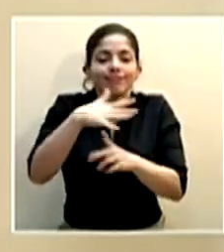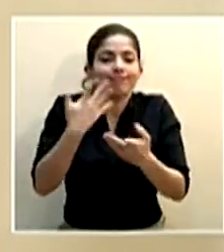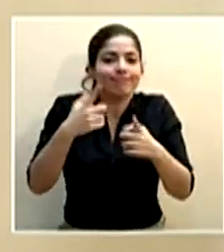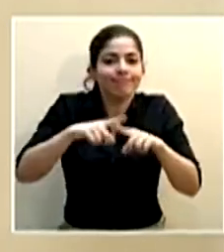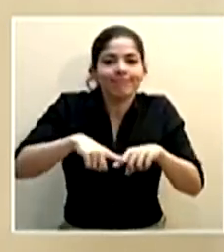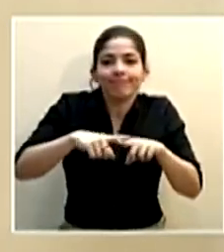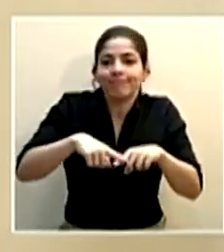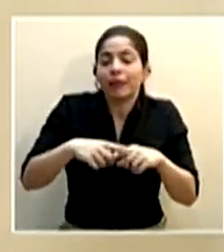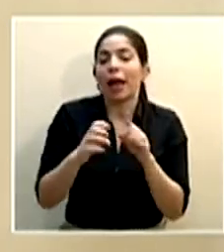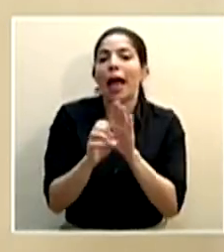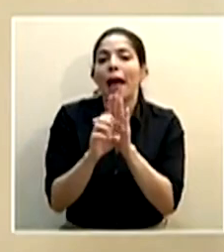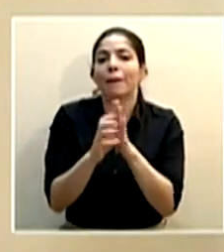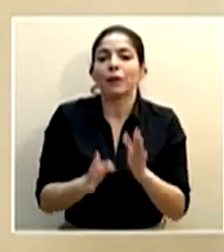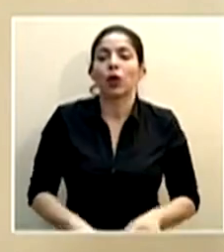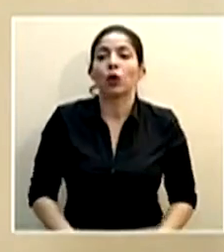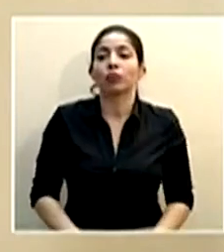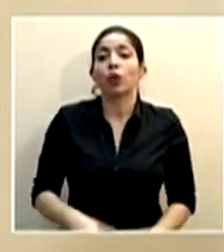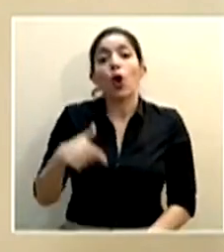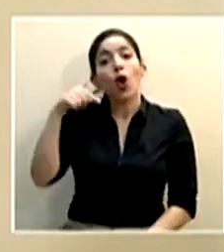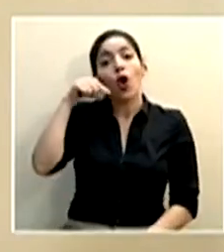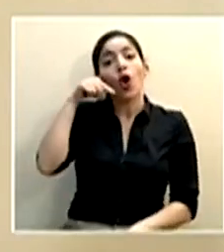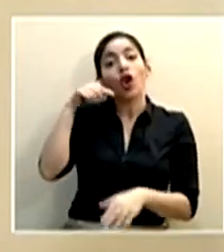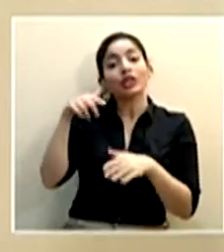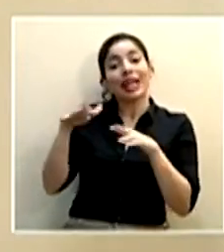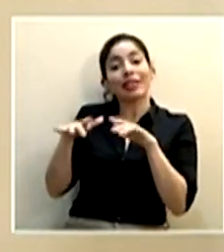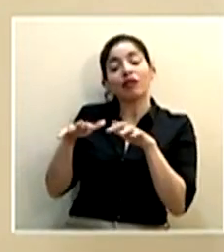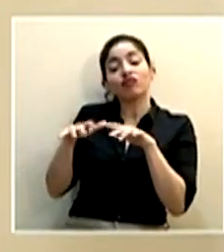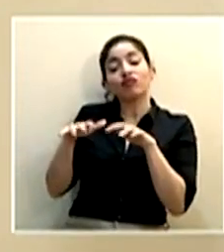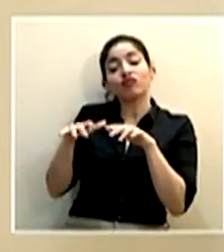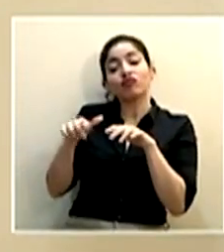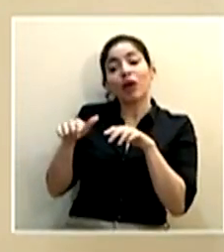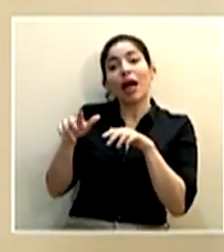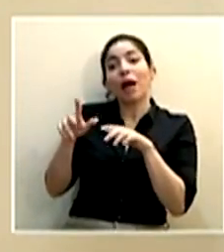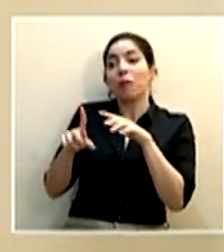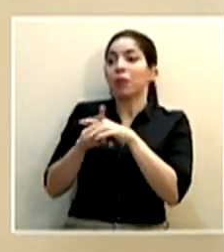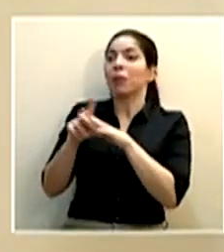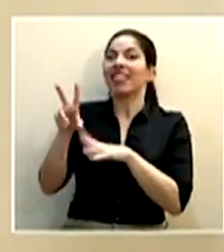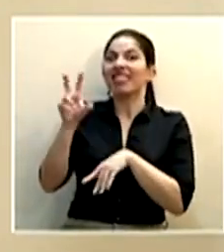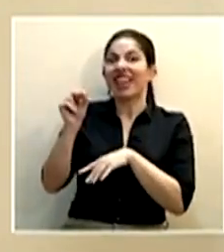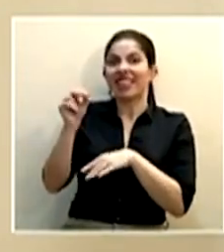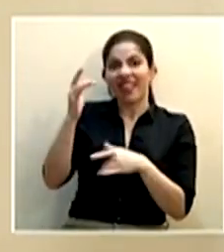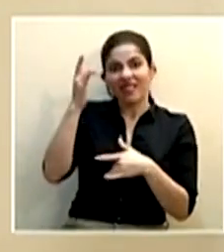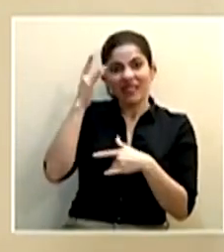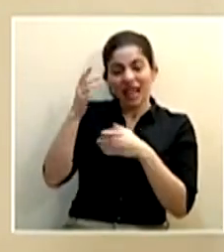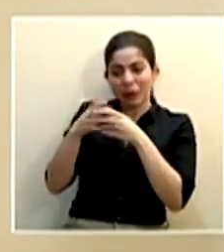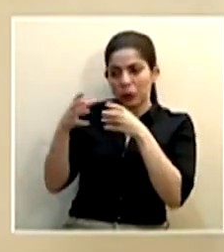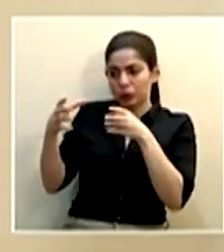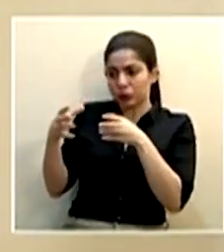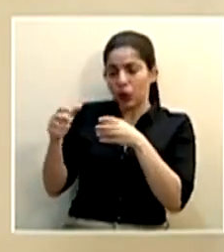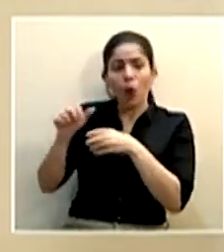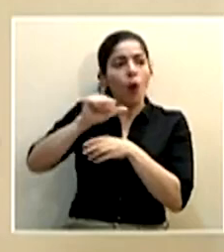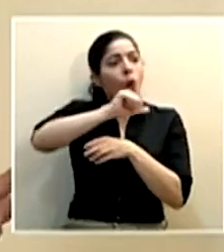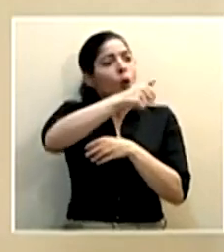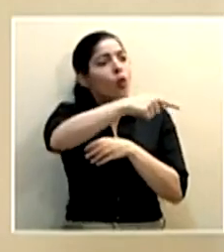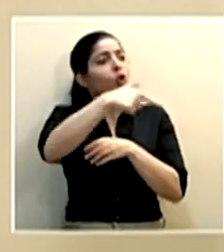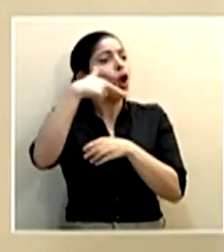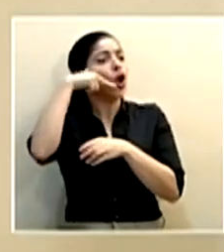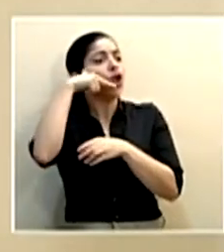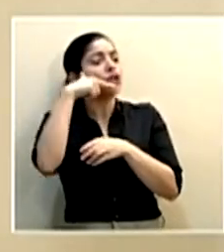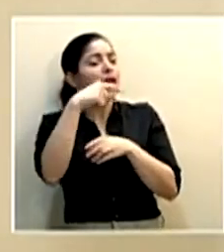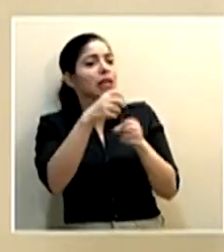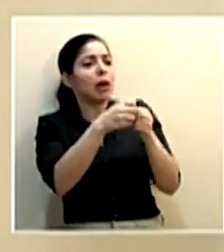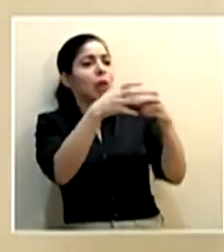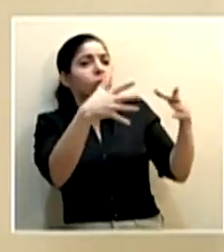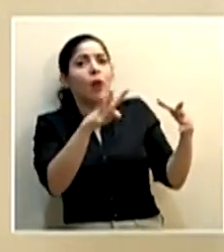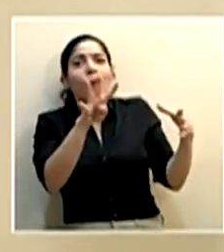ejemplo podemos tener un call center en donde se originan 30 casos y tenemos eventualmente otro call center donde se originan otros